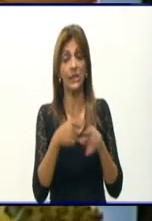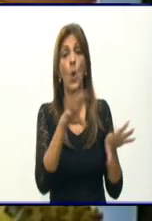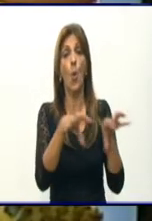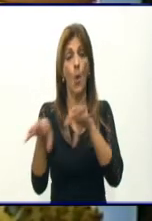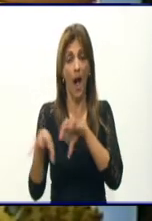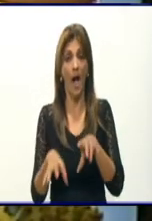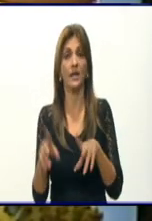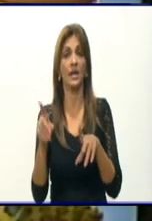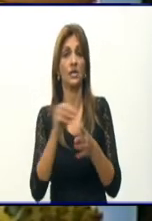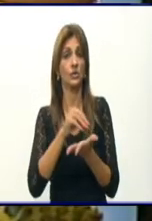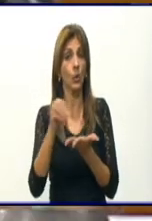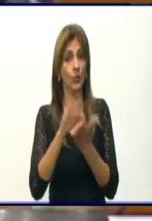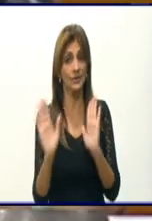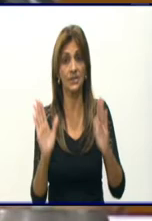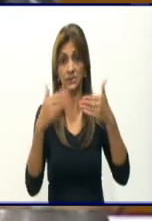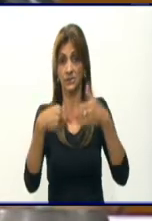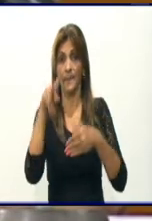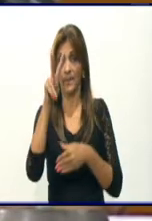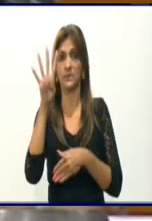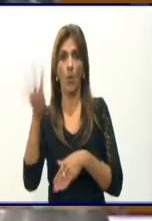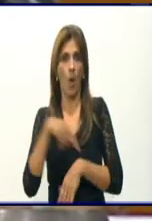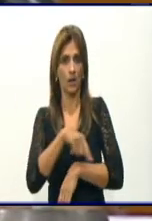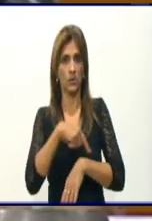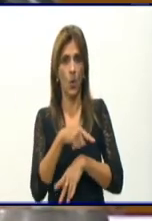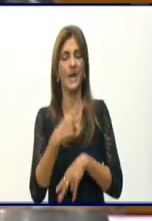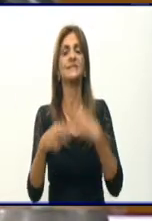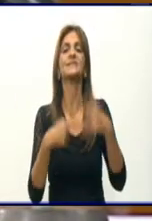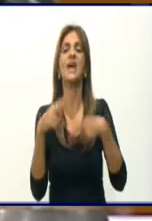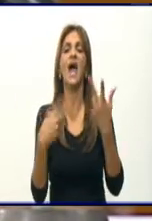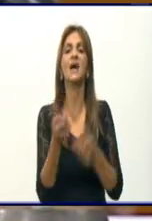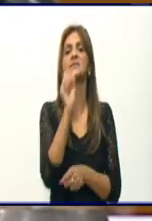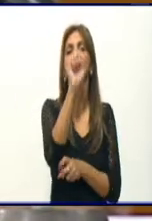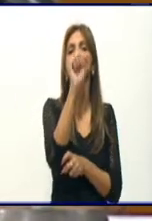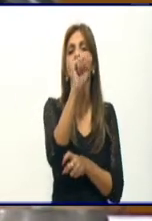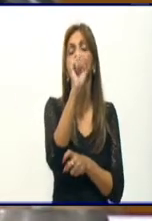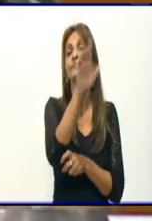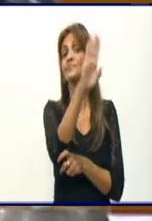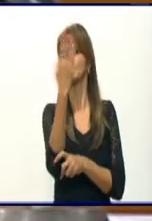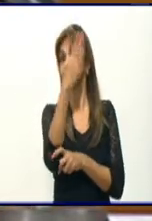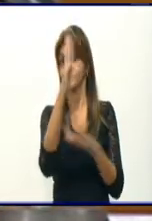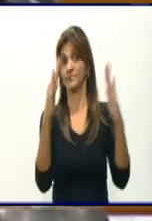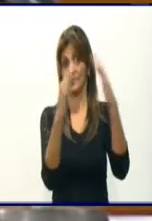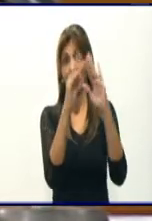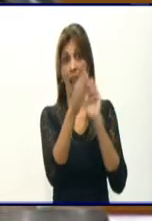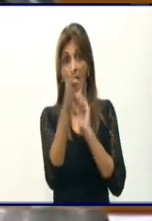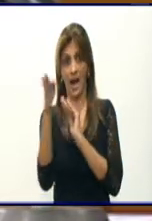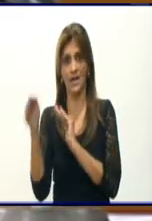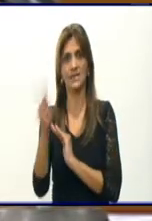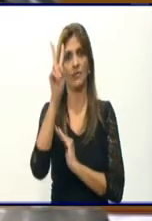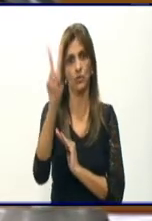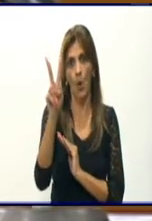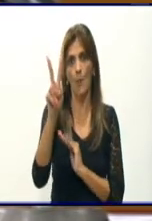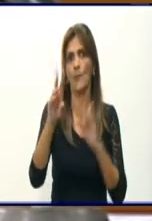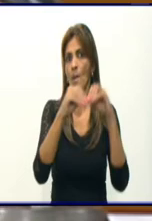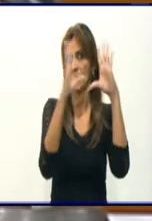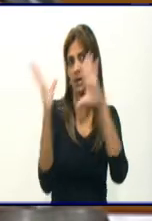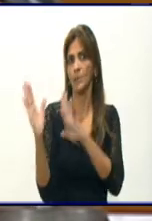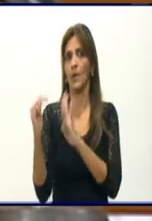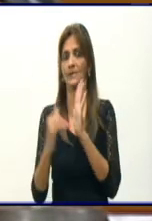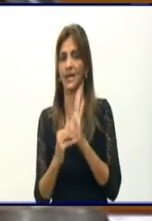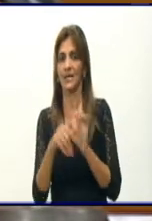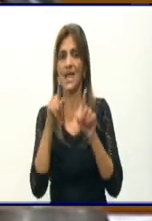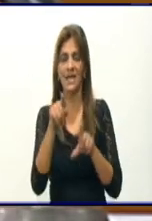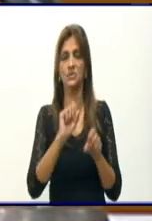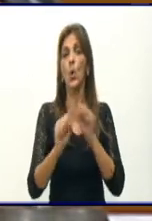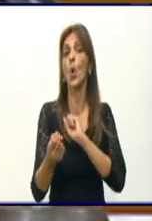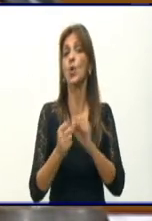cuarentena, en aquellas manzanas se hace dos veces al día. La pesquisa ya con un sistema de control, un sistema de control implementado por